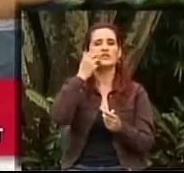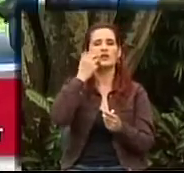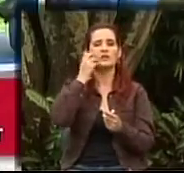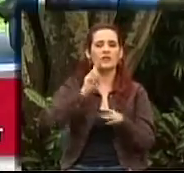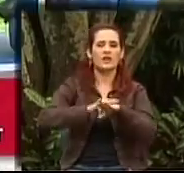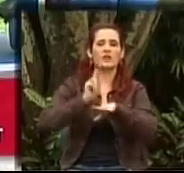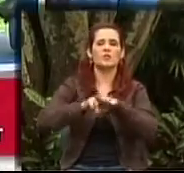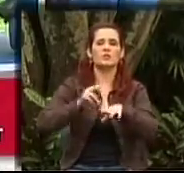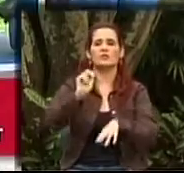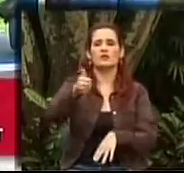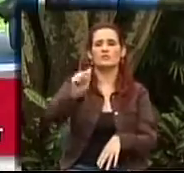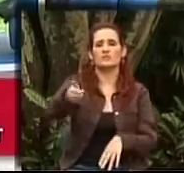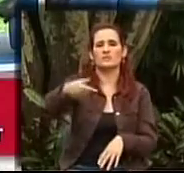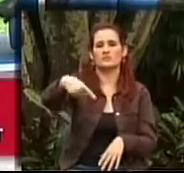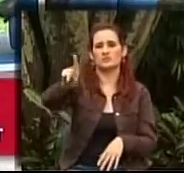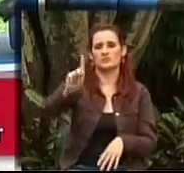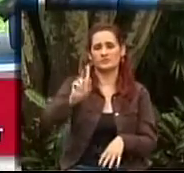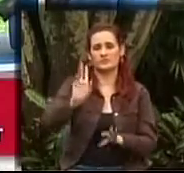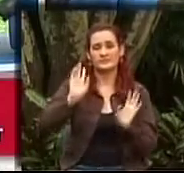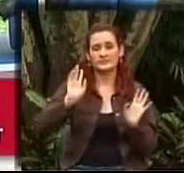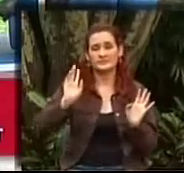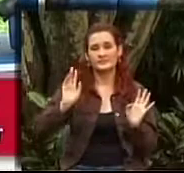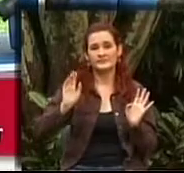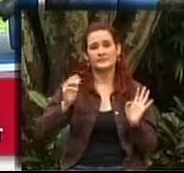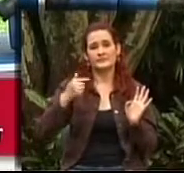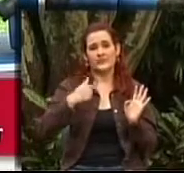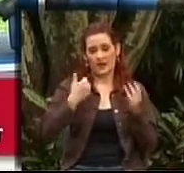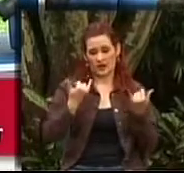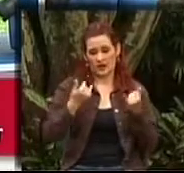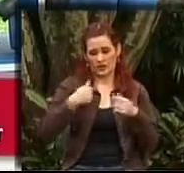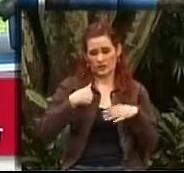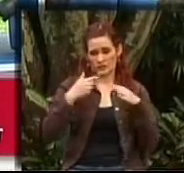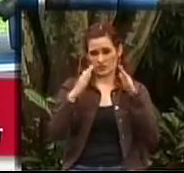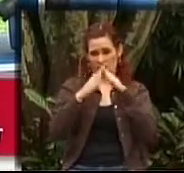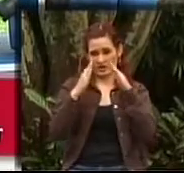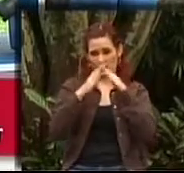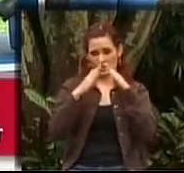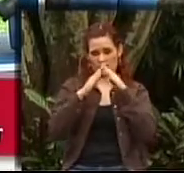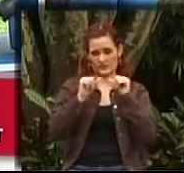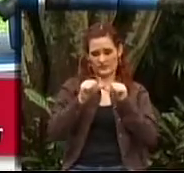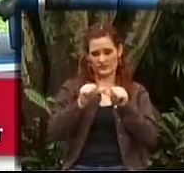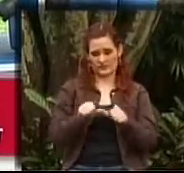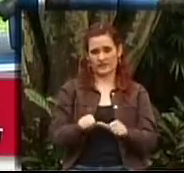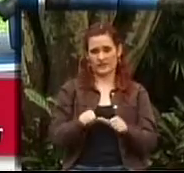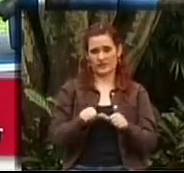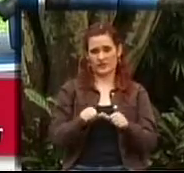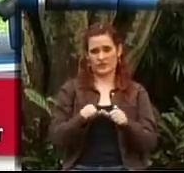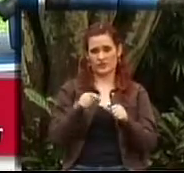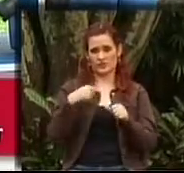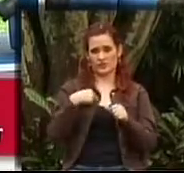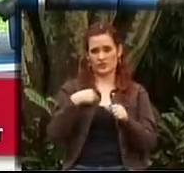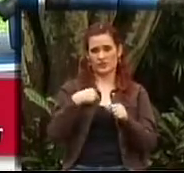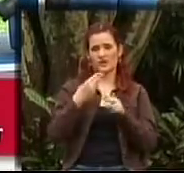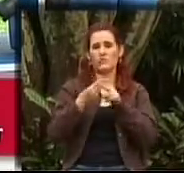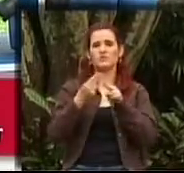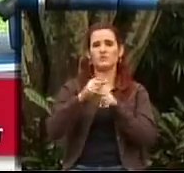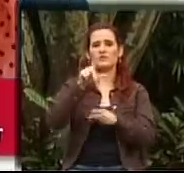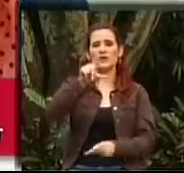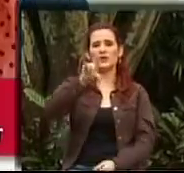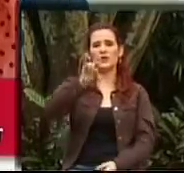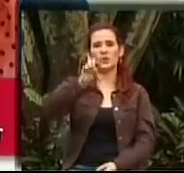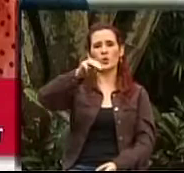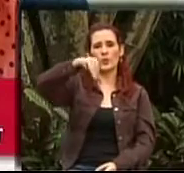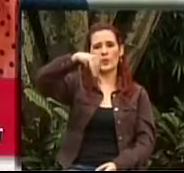En este momento yo estoy acá en la casa porque el diagnóstico que me dieron los médicos es de lumbalgia crónica.